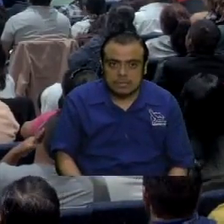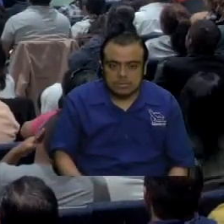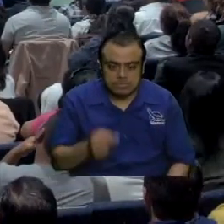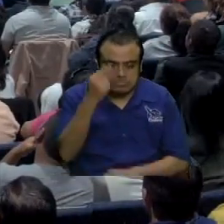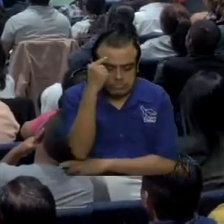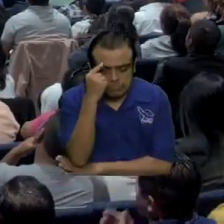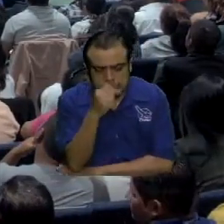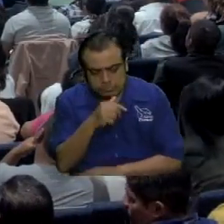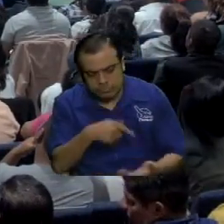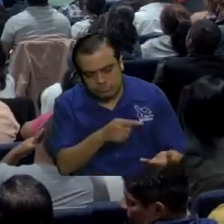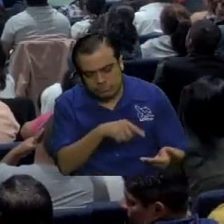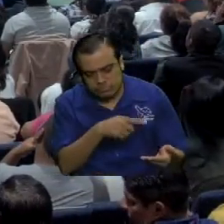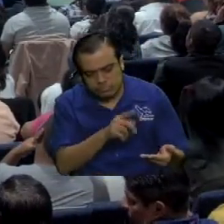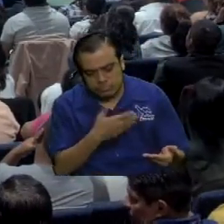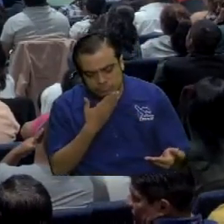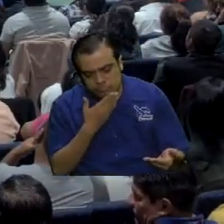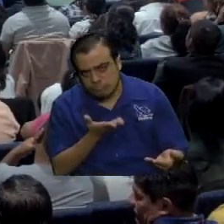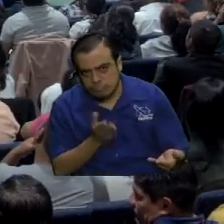pero